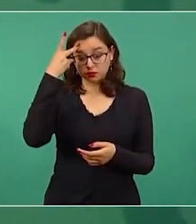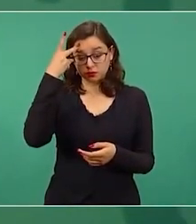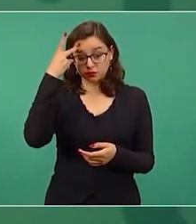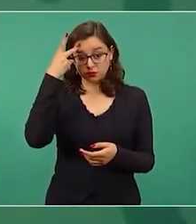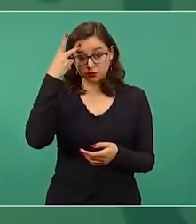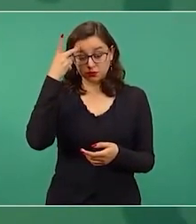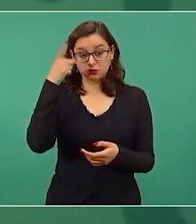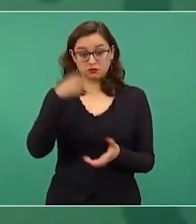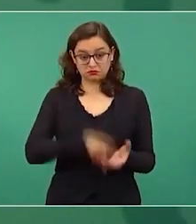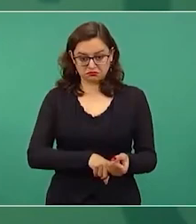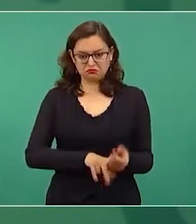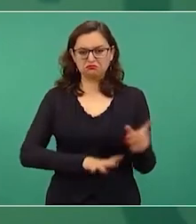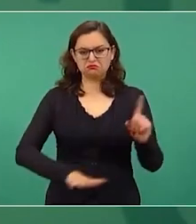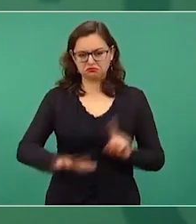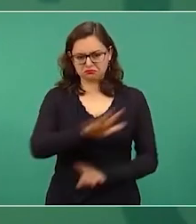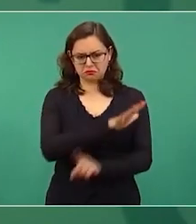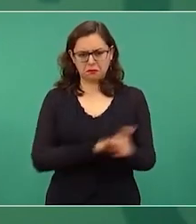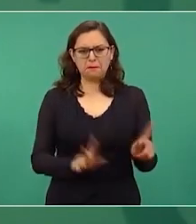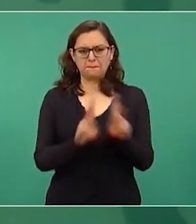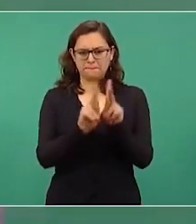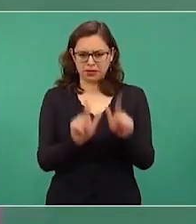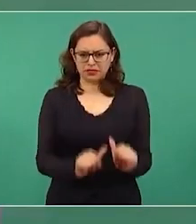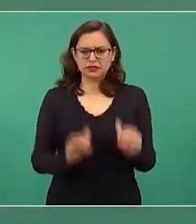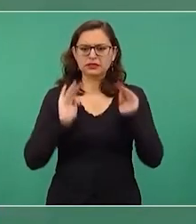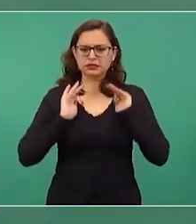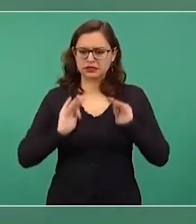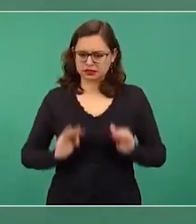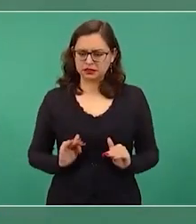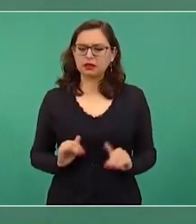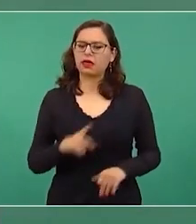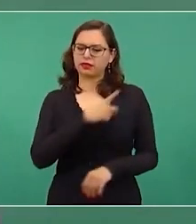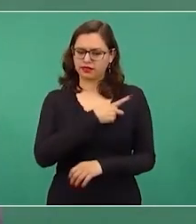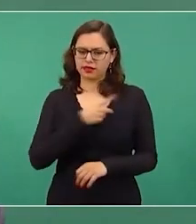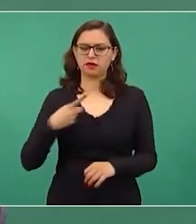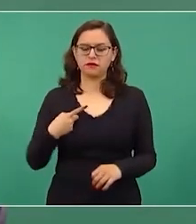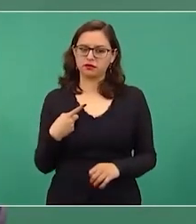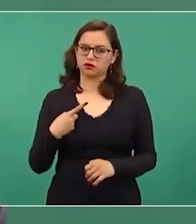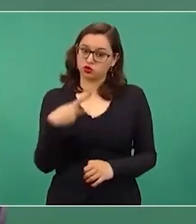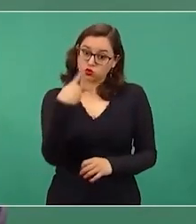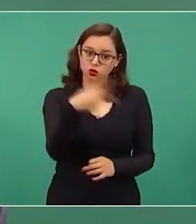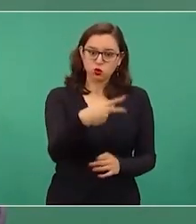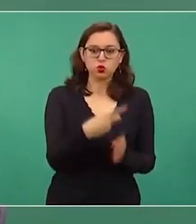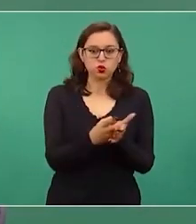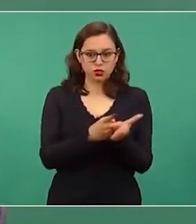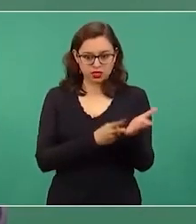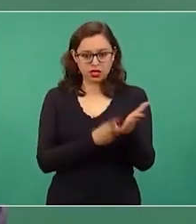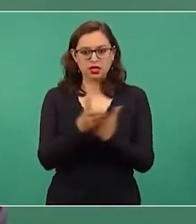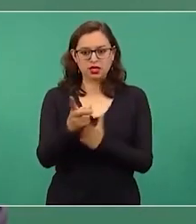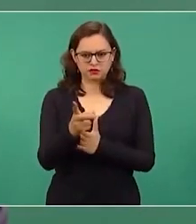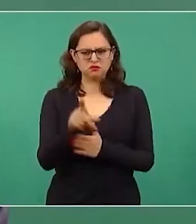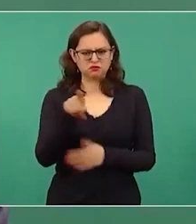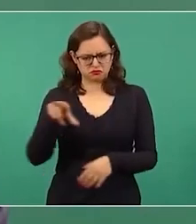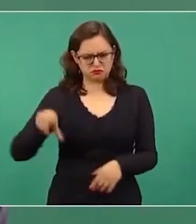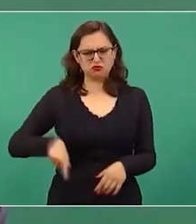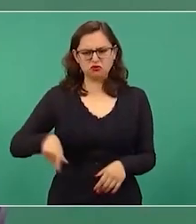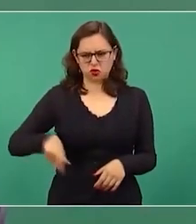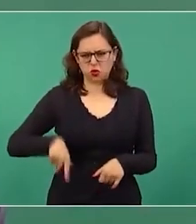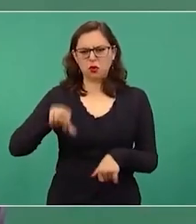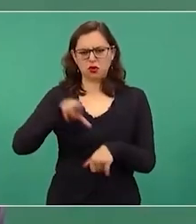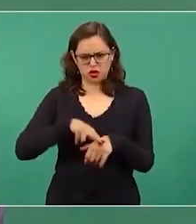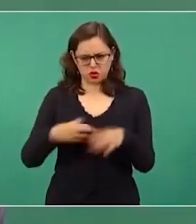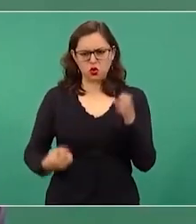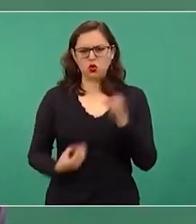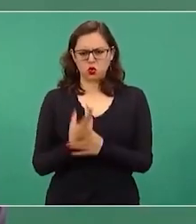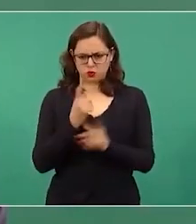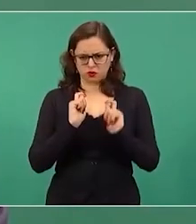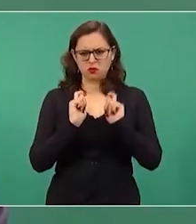la paz la tranquilidad como lo merecen los potosinos y lo va a hacer el nuevo